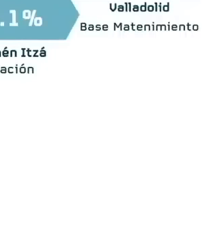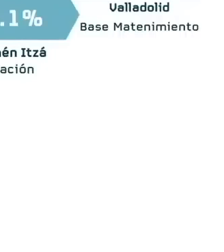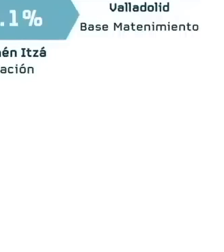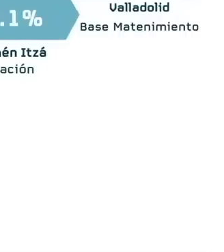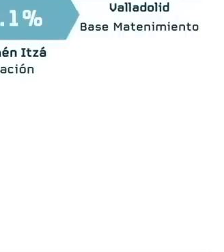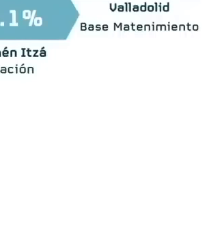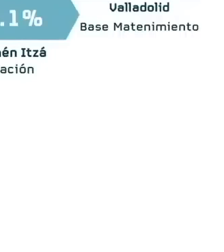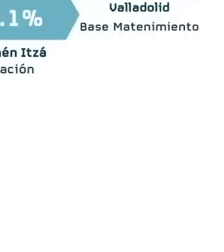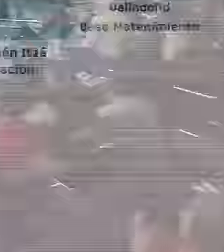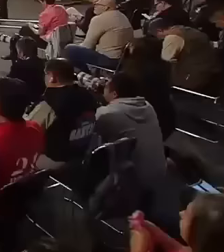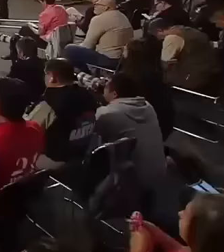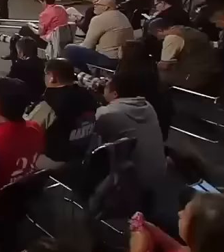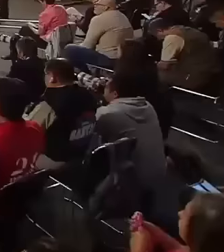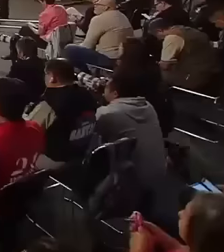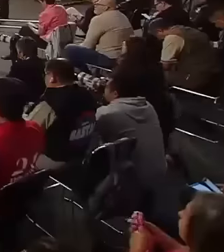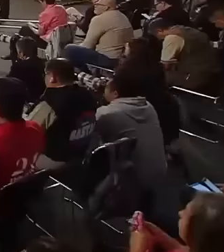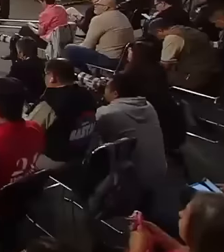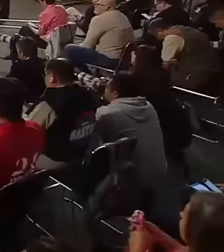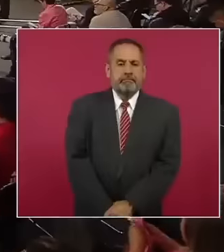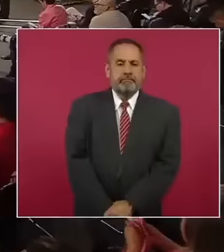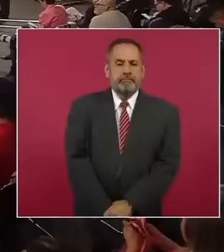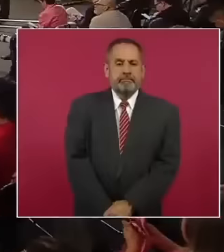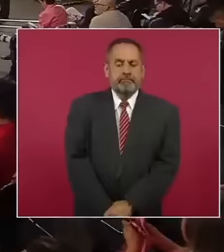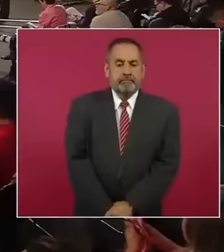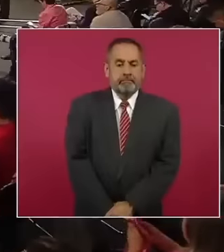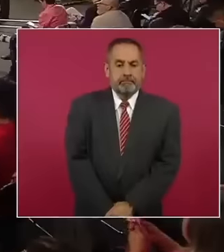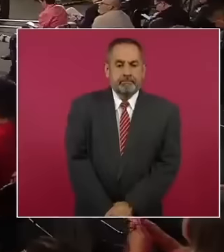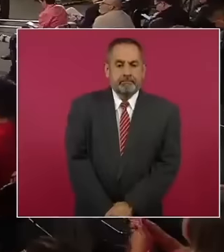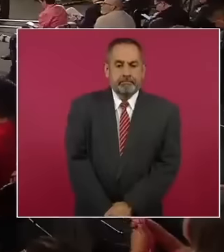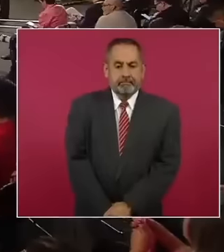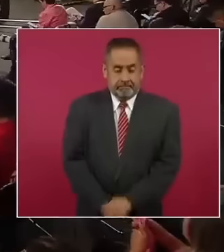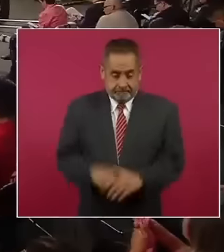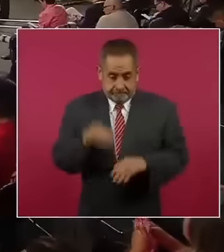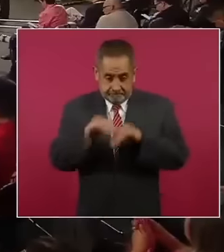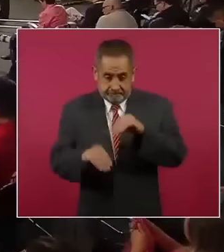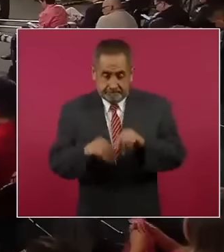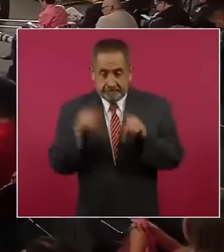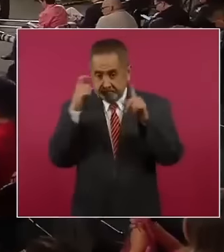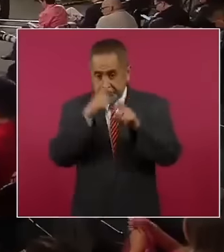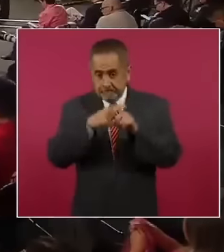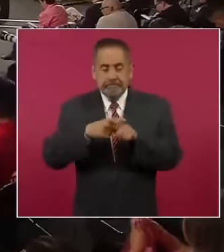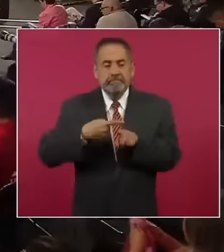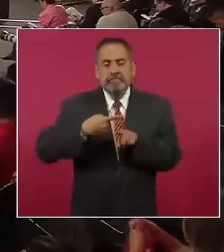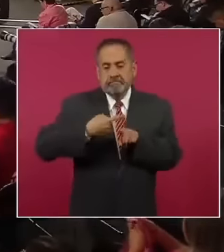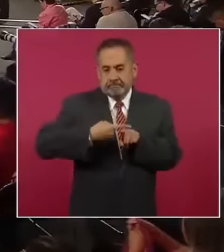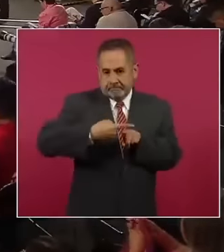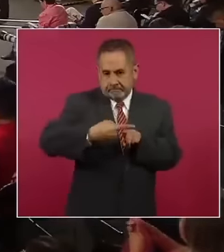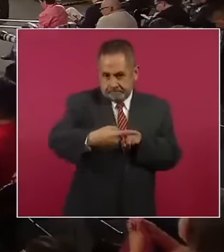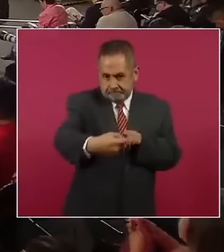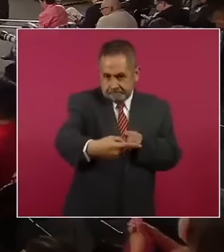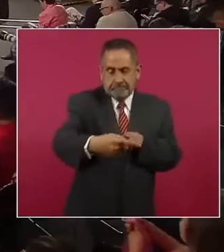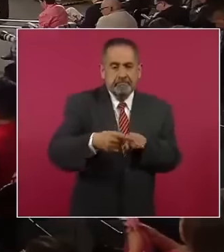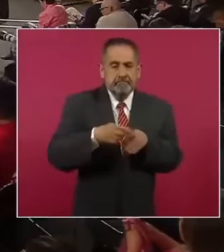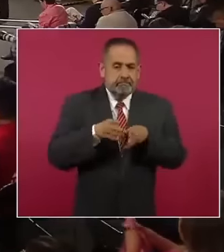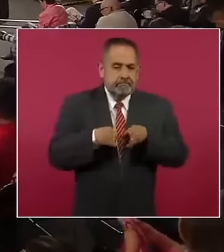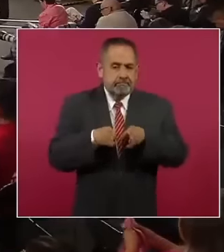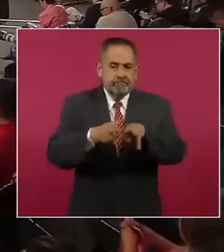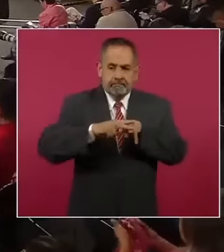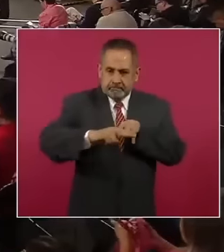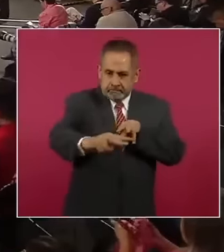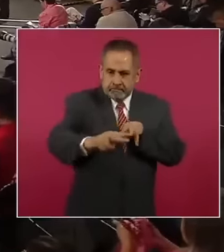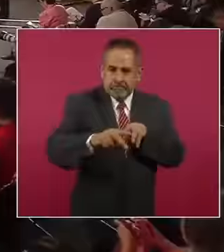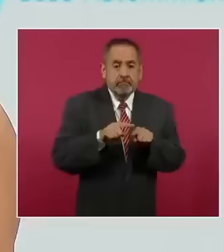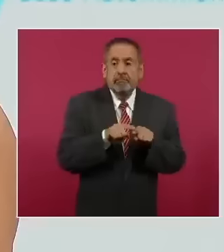construyen de abajo hacia arriba, la cimentación es muy compleja porque trae andenes, los cuartos de